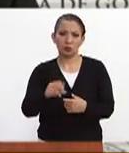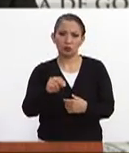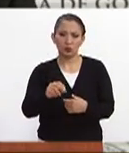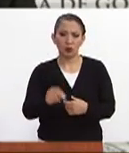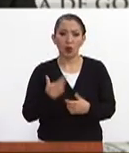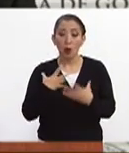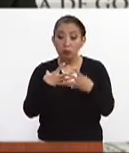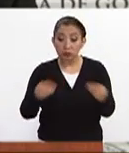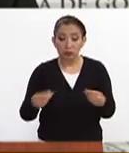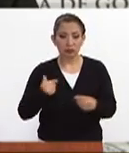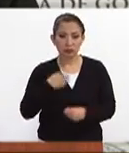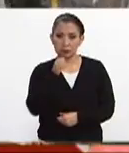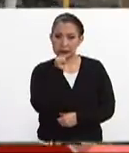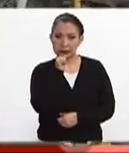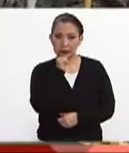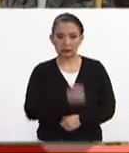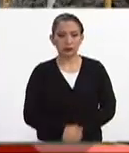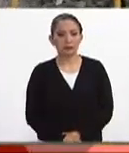desaparecidas.